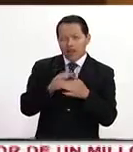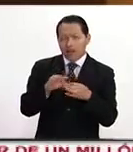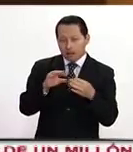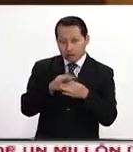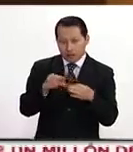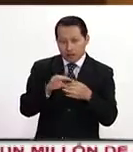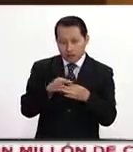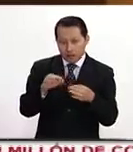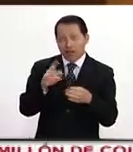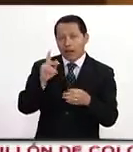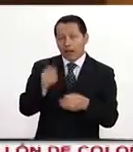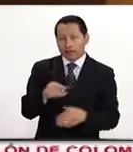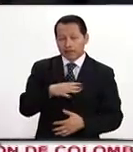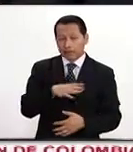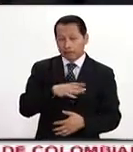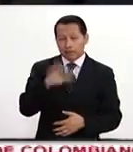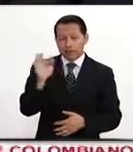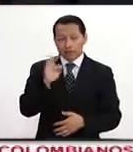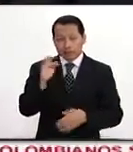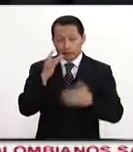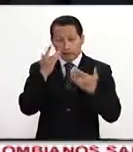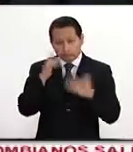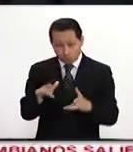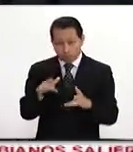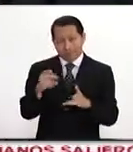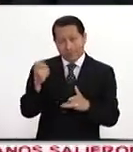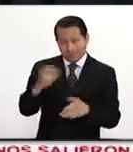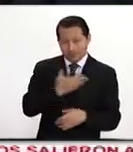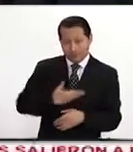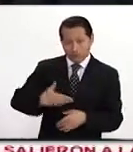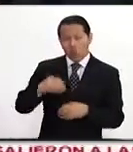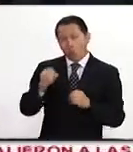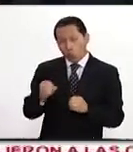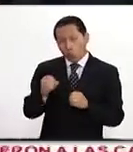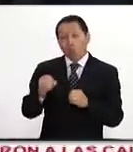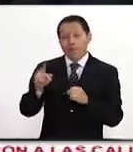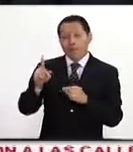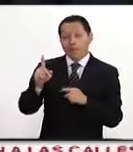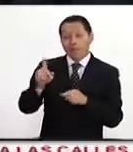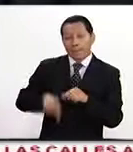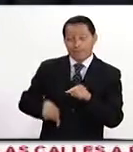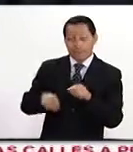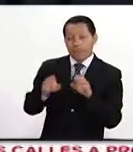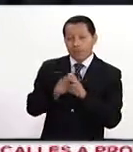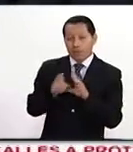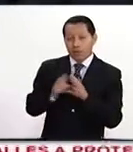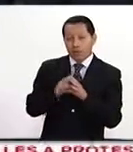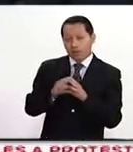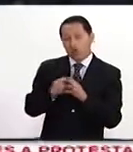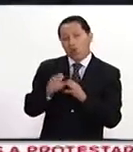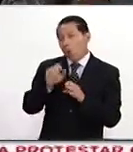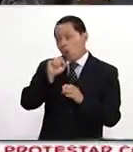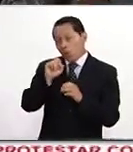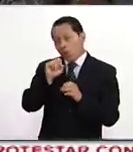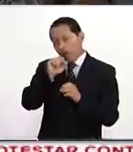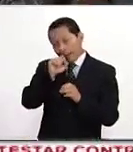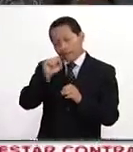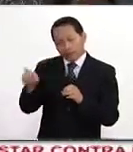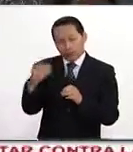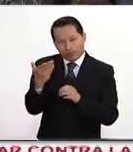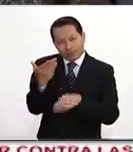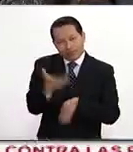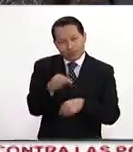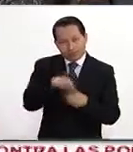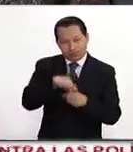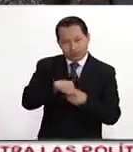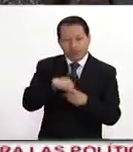un impeachment, de la renuncia de Temer o eventualmente de la convocación por él de elecciones directas. Ayer por la